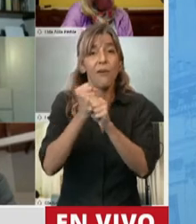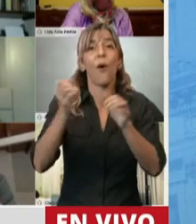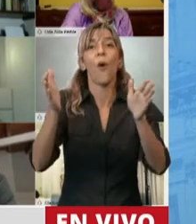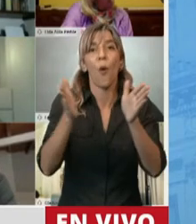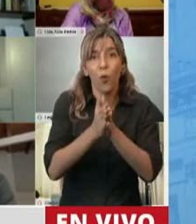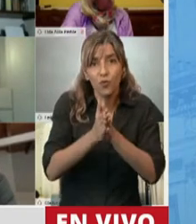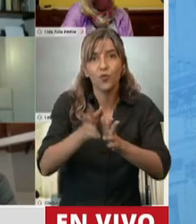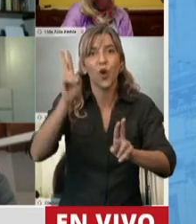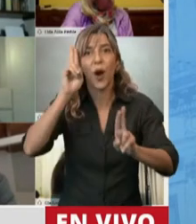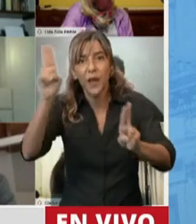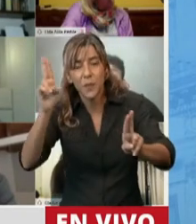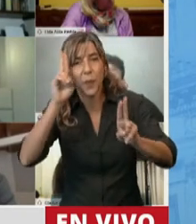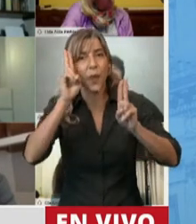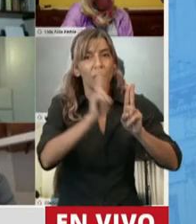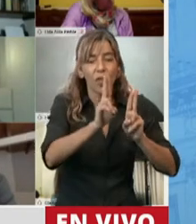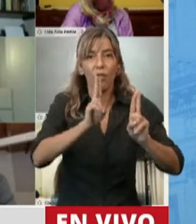le quiero decir, señor presidente,